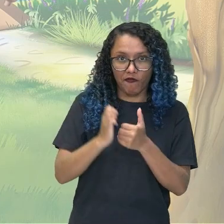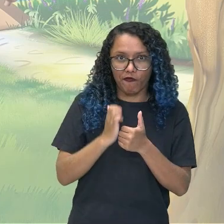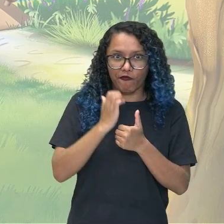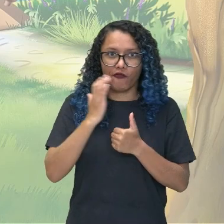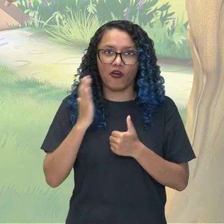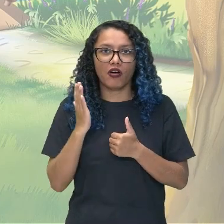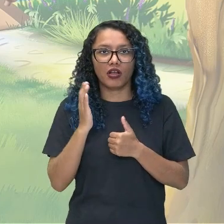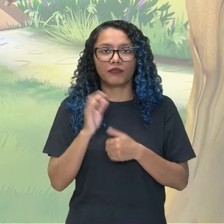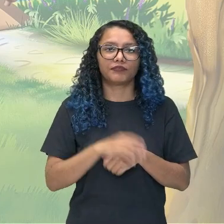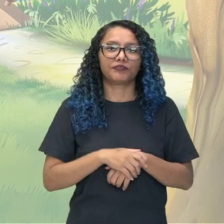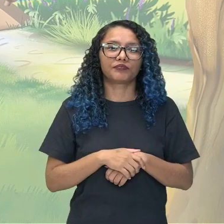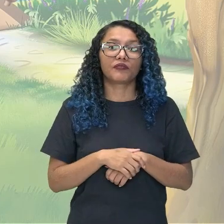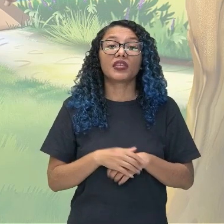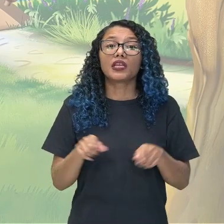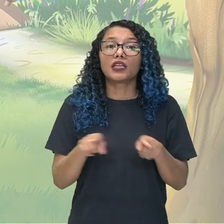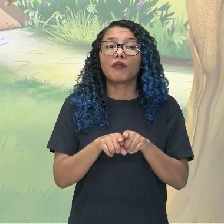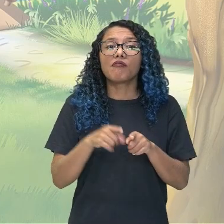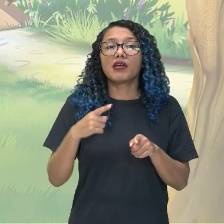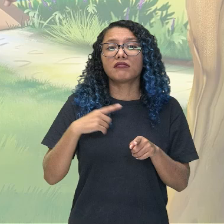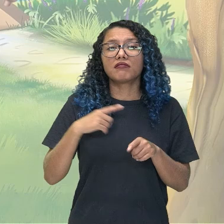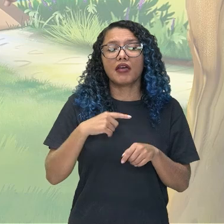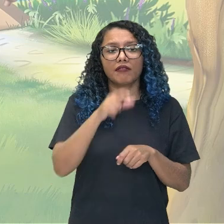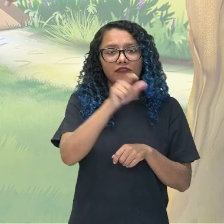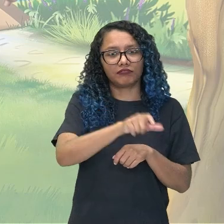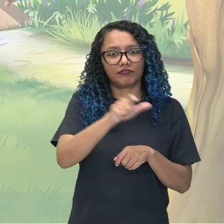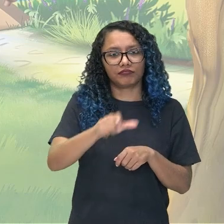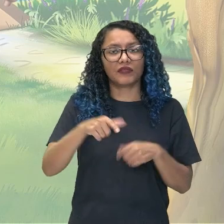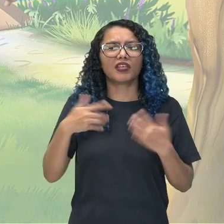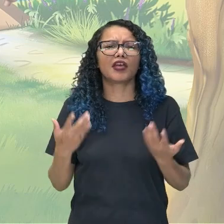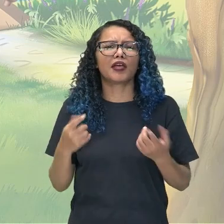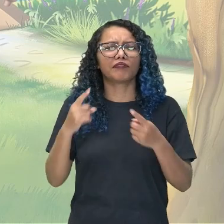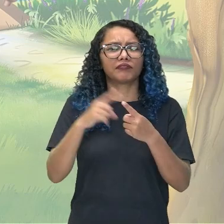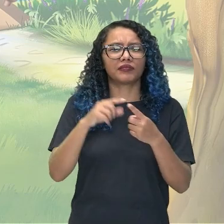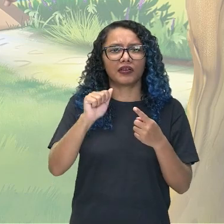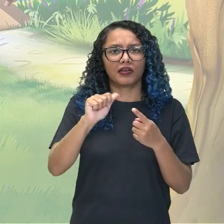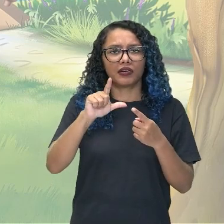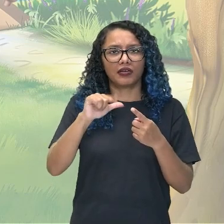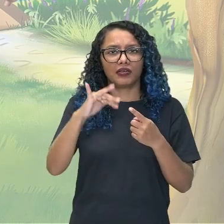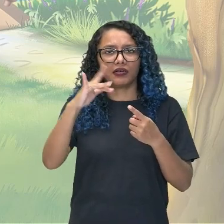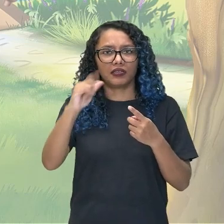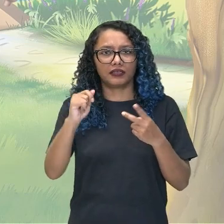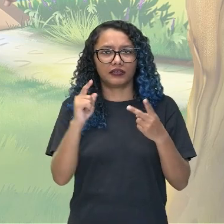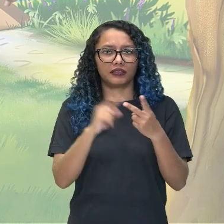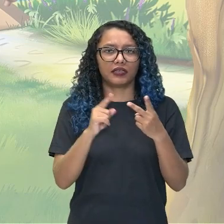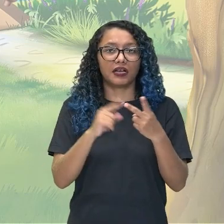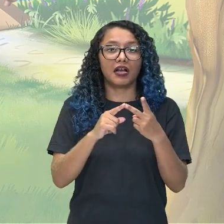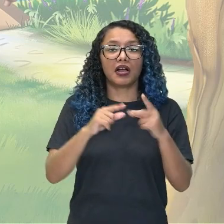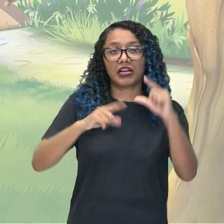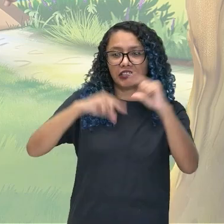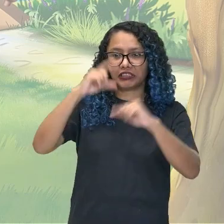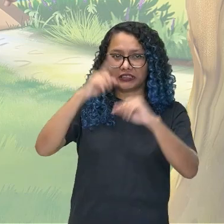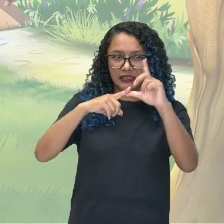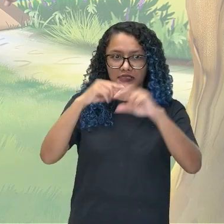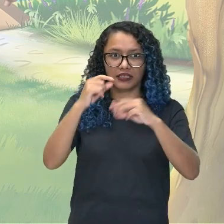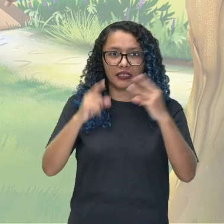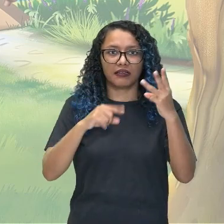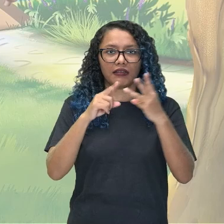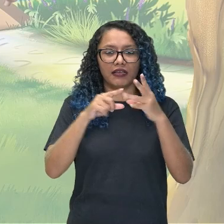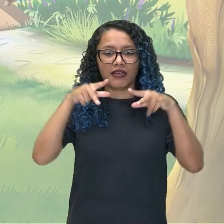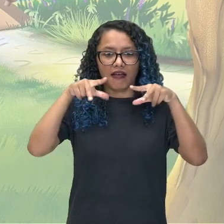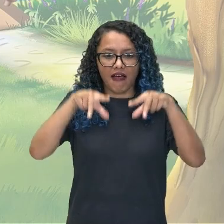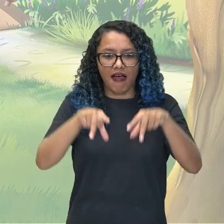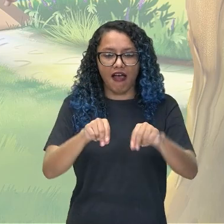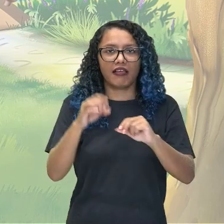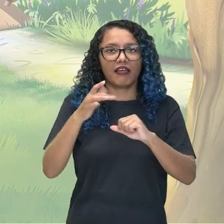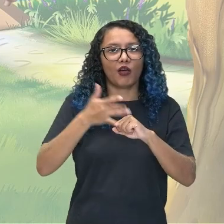personajes de nuestra historia? Son Alicia, la estrella mágica y el águila dourada.